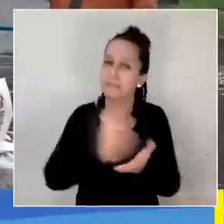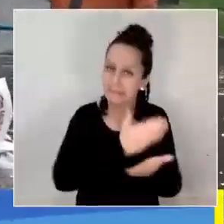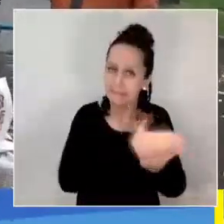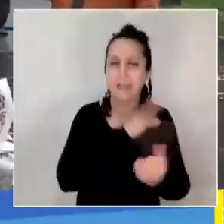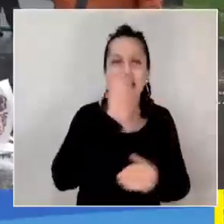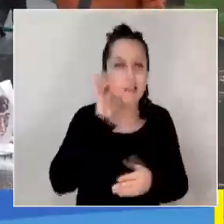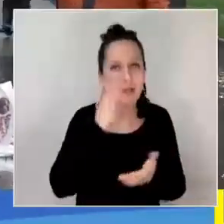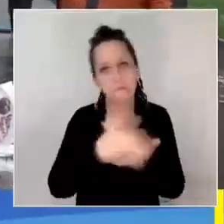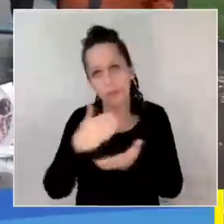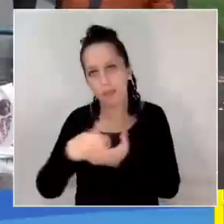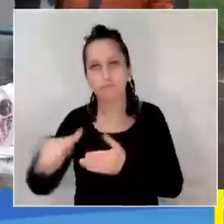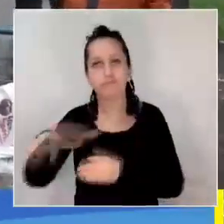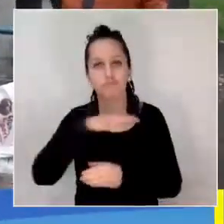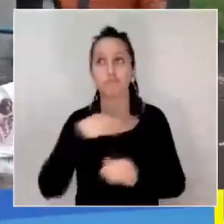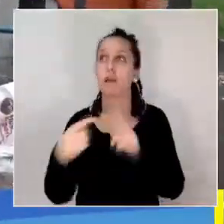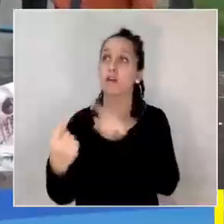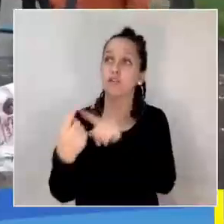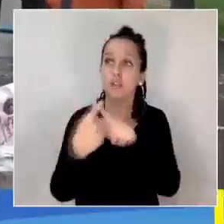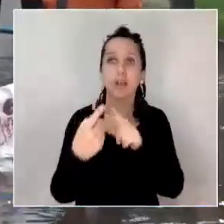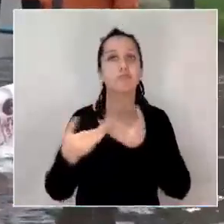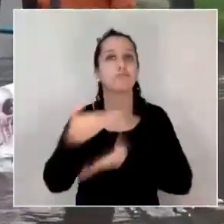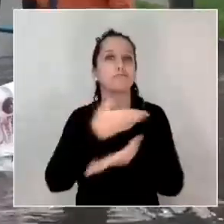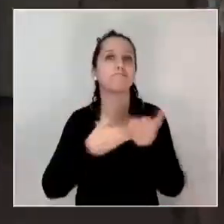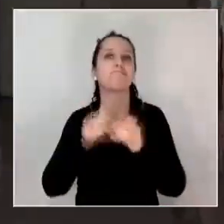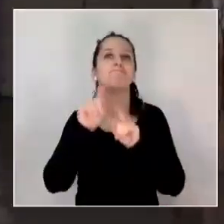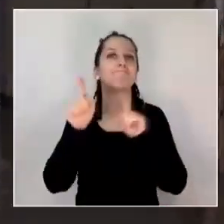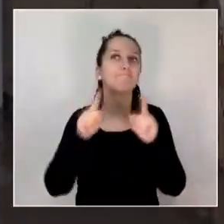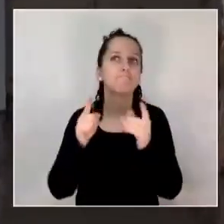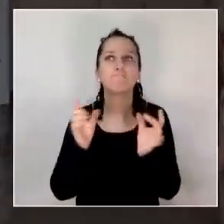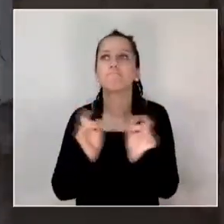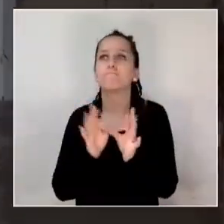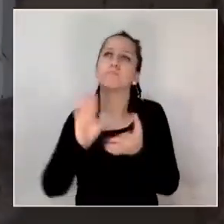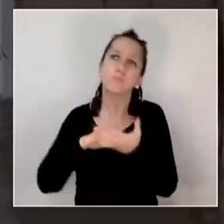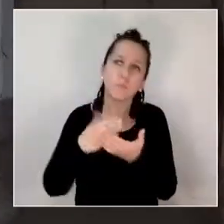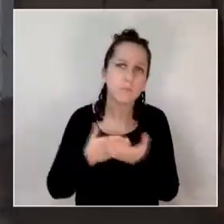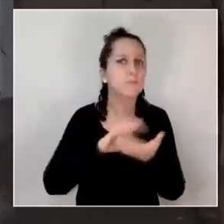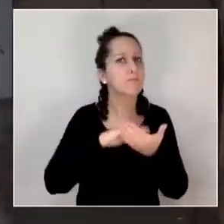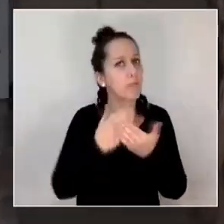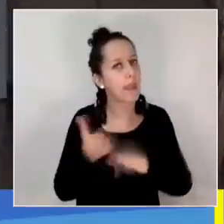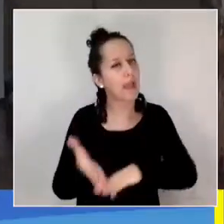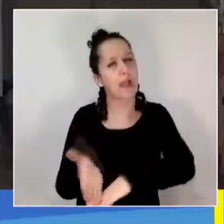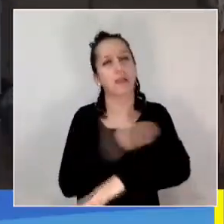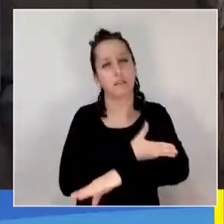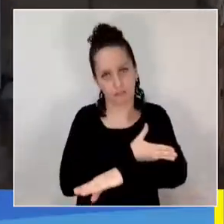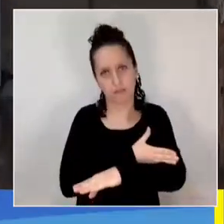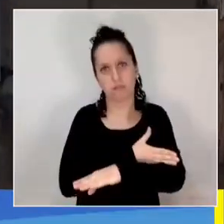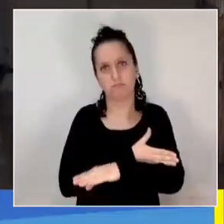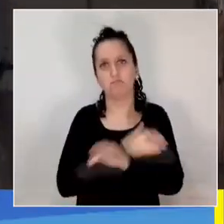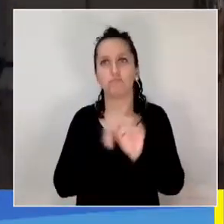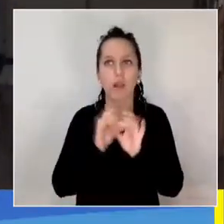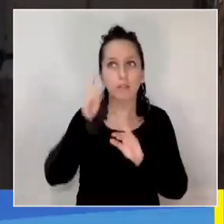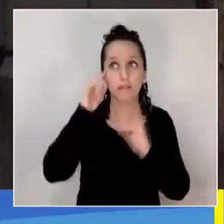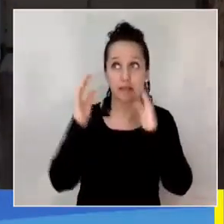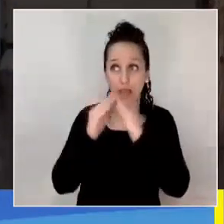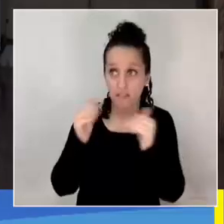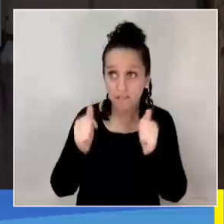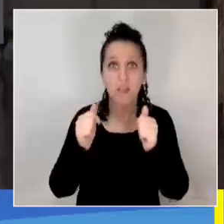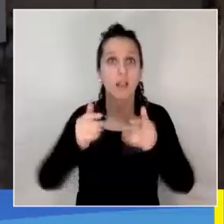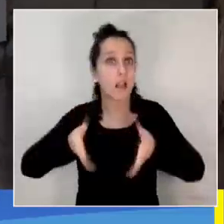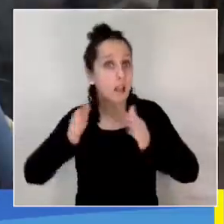trabajo directo con vecinas y vecinos de distintos sectores para una evaluación oportuna del estado de las viviendas.